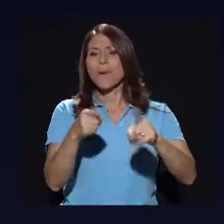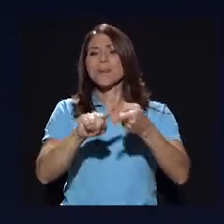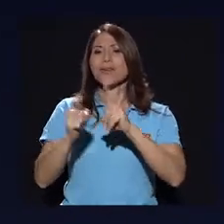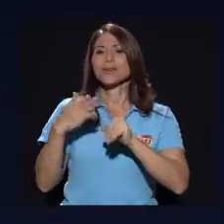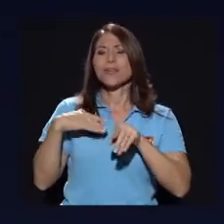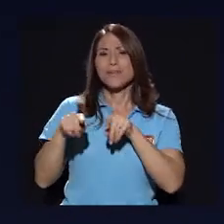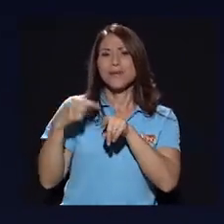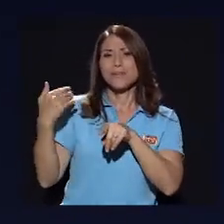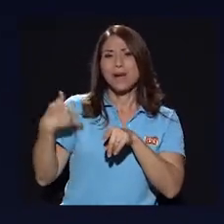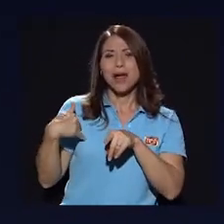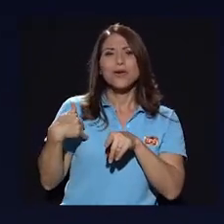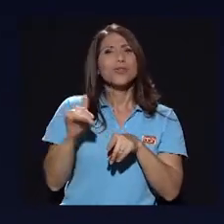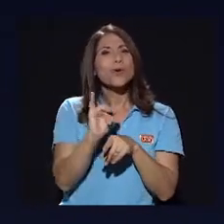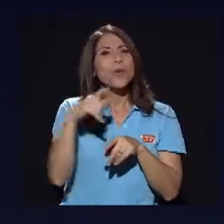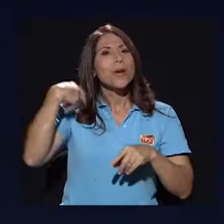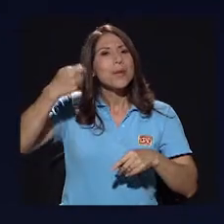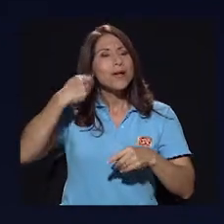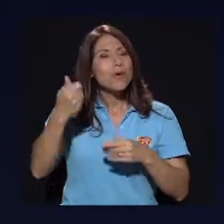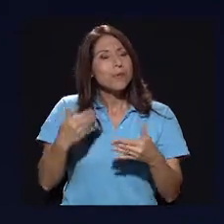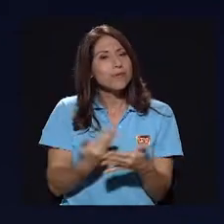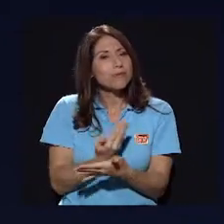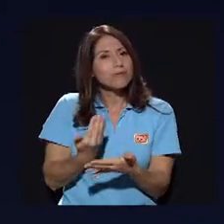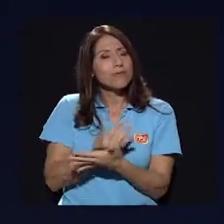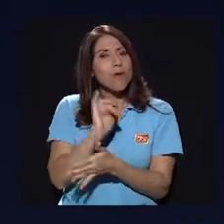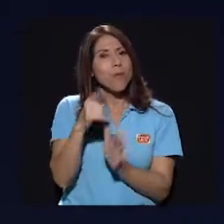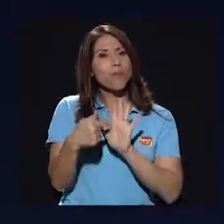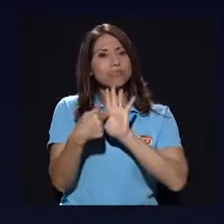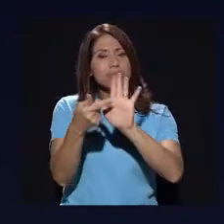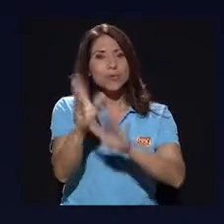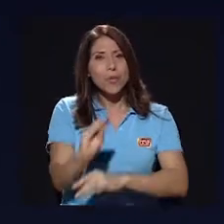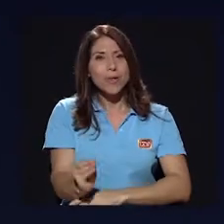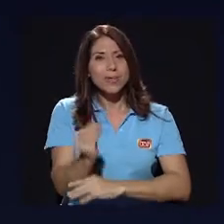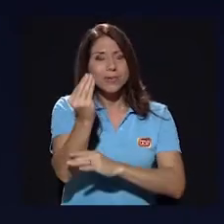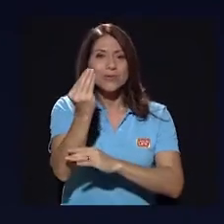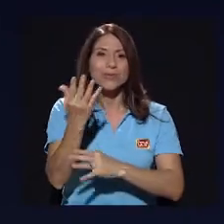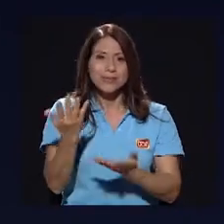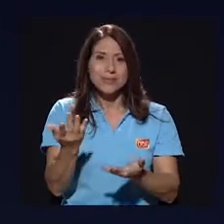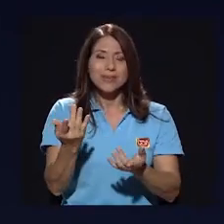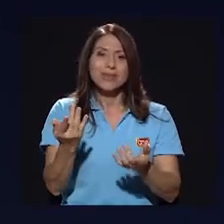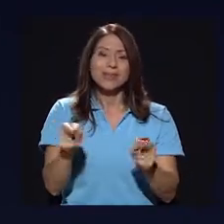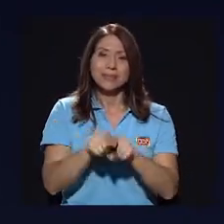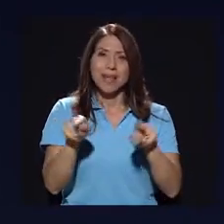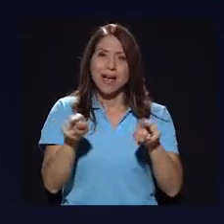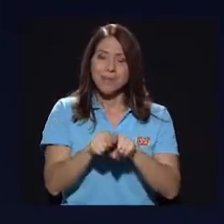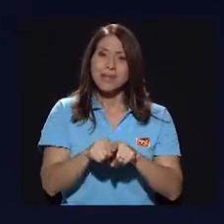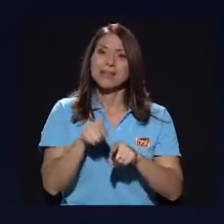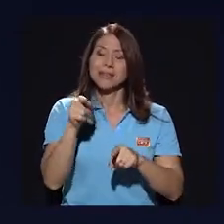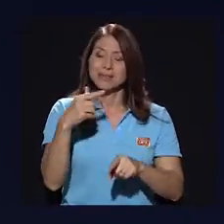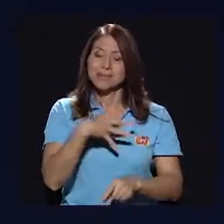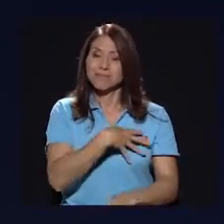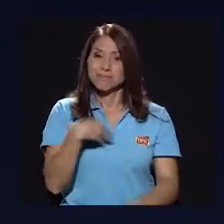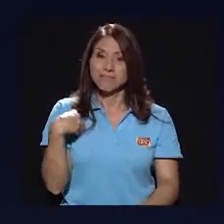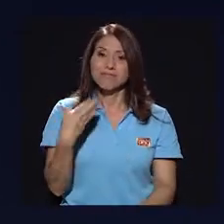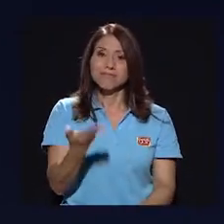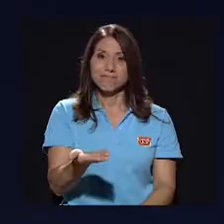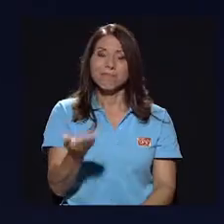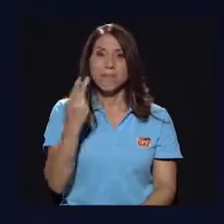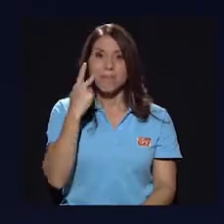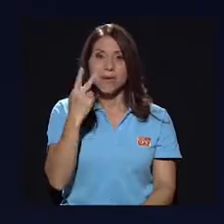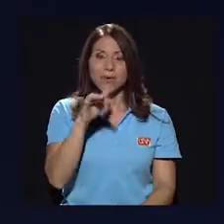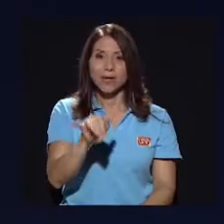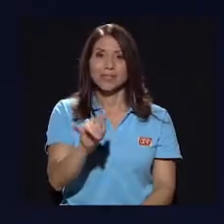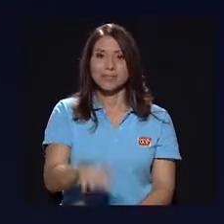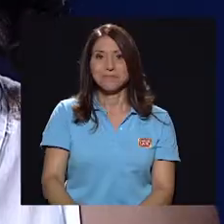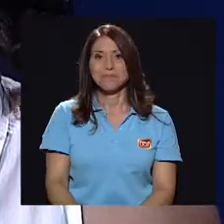¿verdad? Es como una película muy fresca en ese sentido, como retratar un poco como a esa juventud. Entonces, por un lado, también creo que está agradable en ese